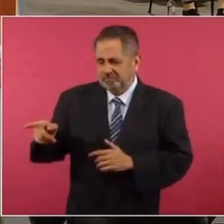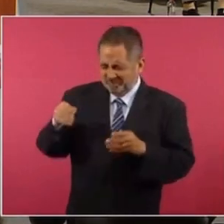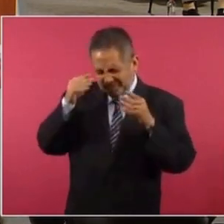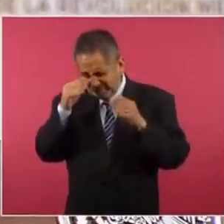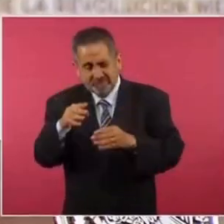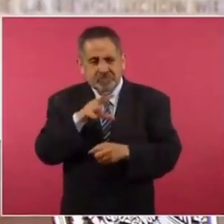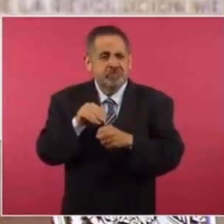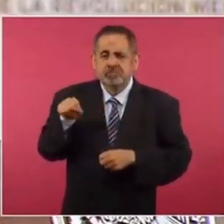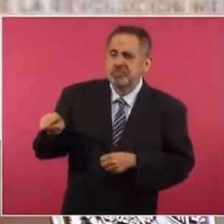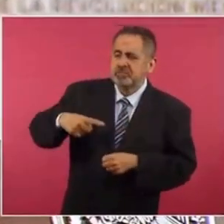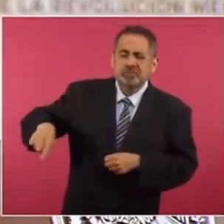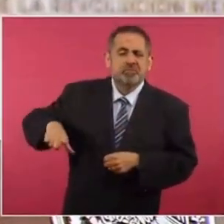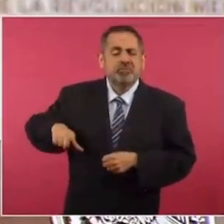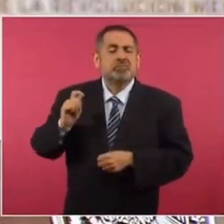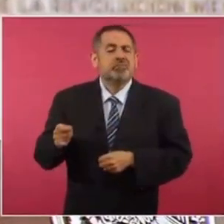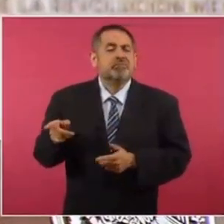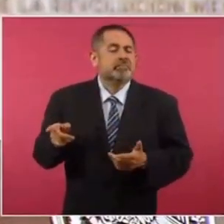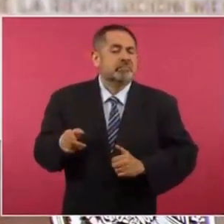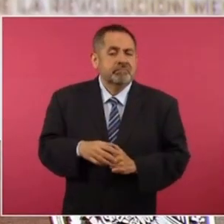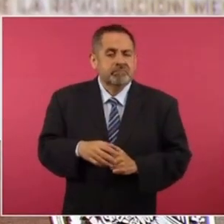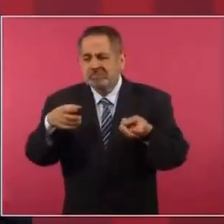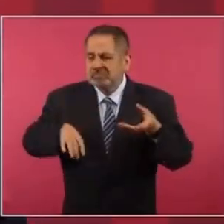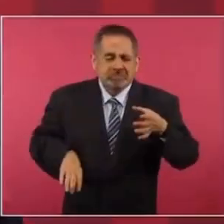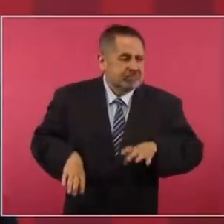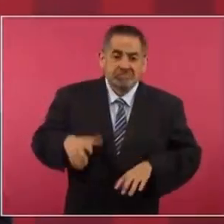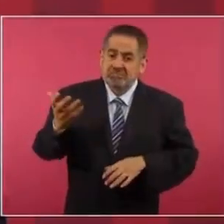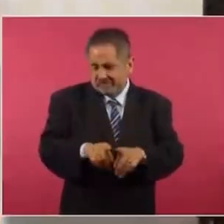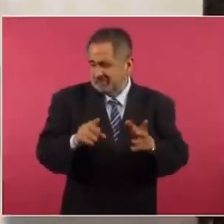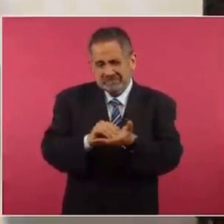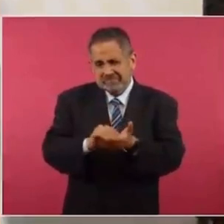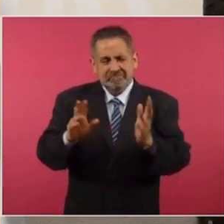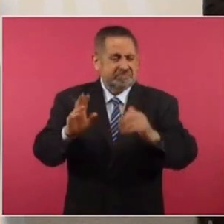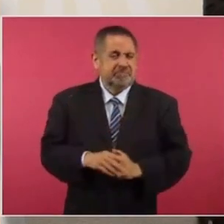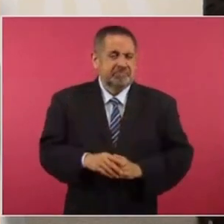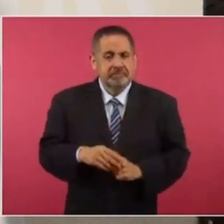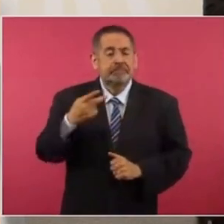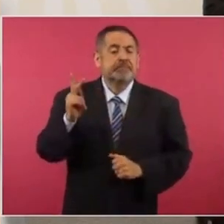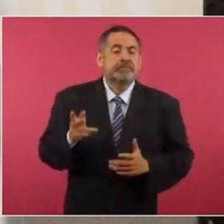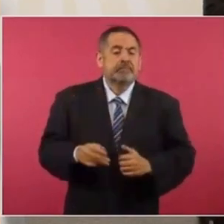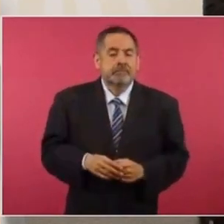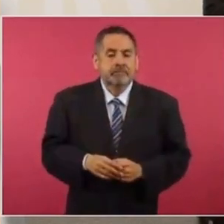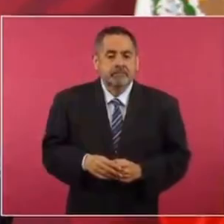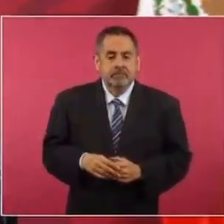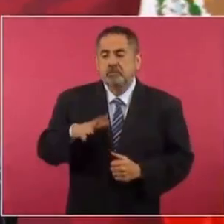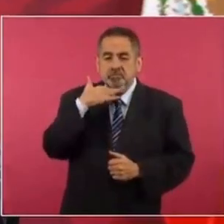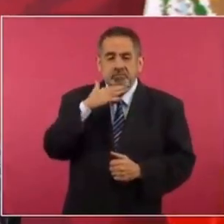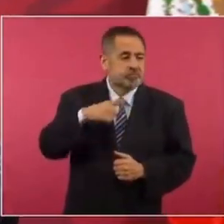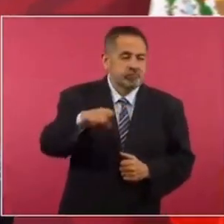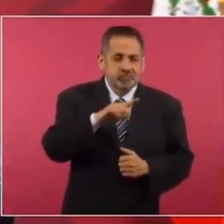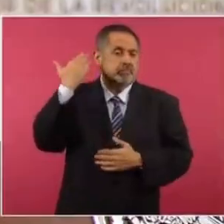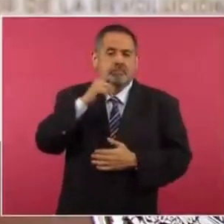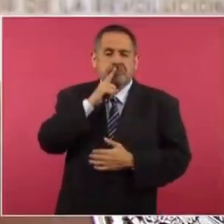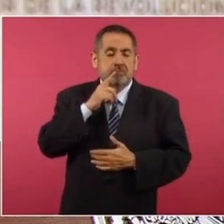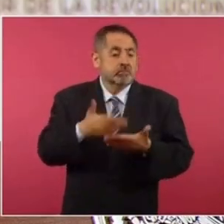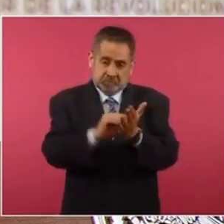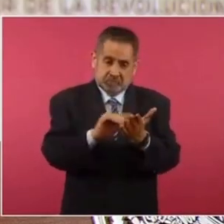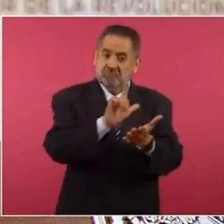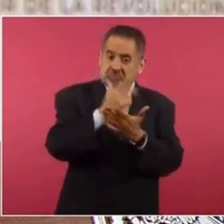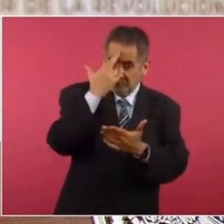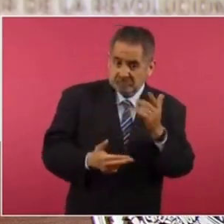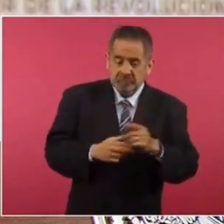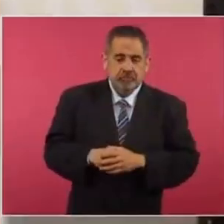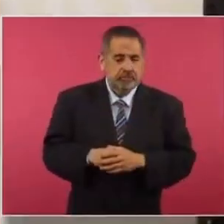entero, por completo, al saqueo de la corrupción. Pero ya la corrupción es delito grave, ya